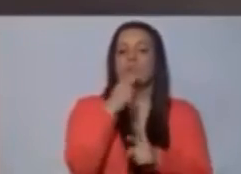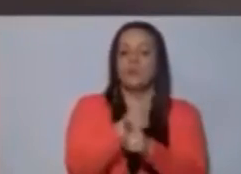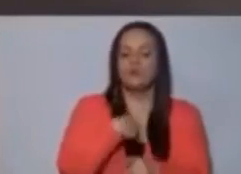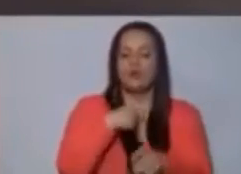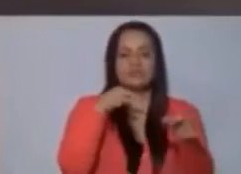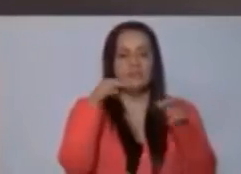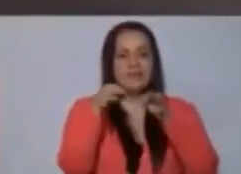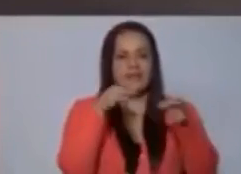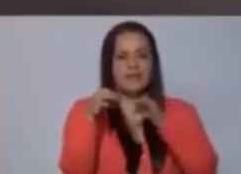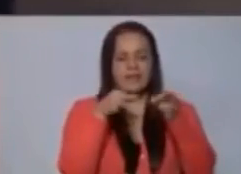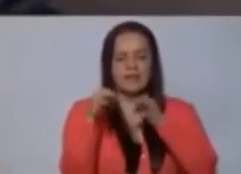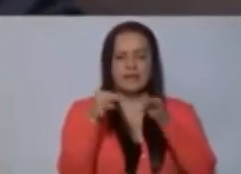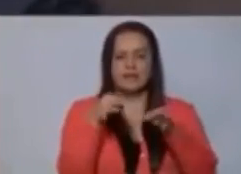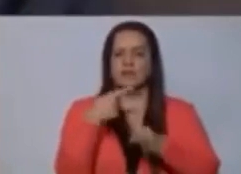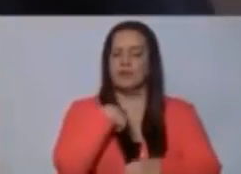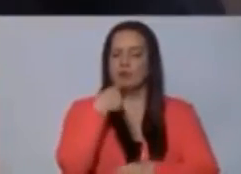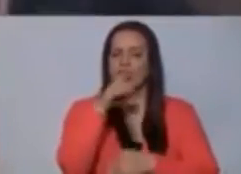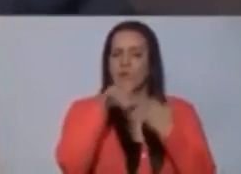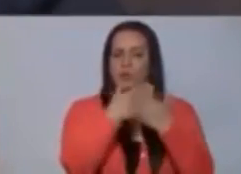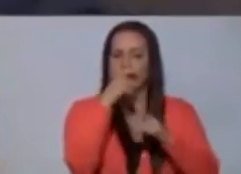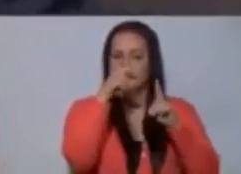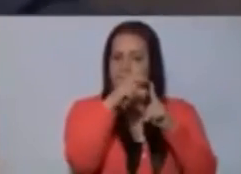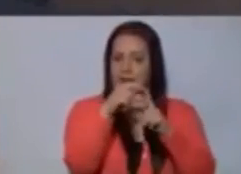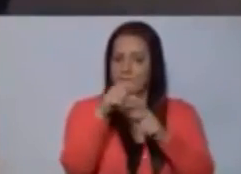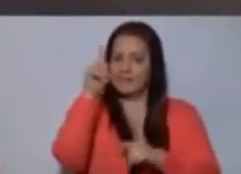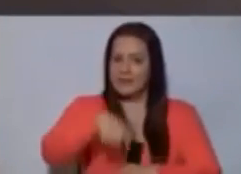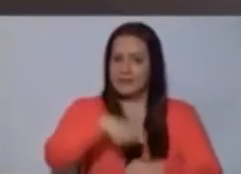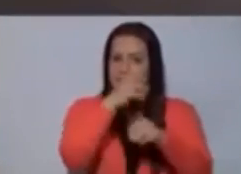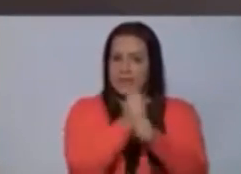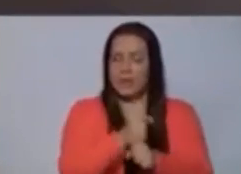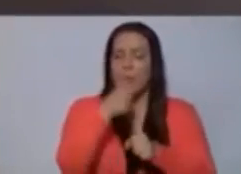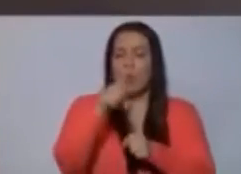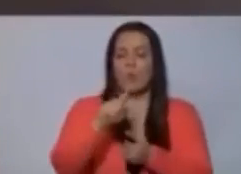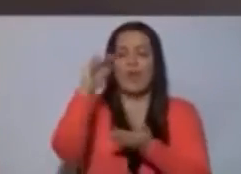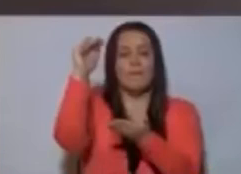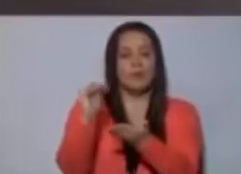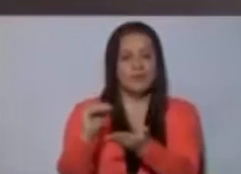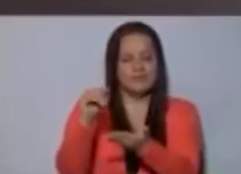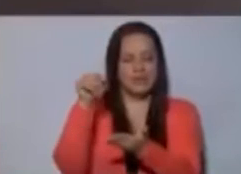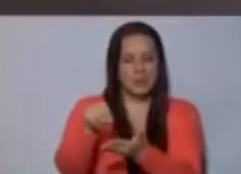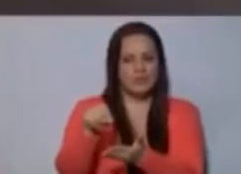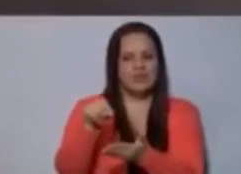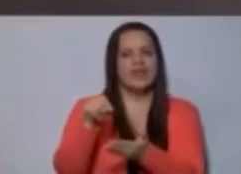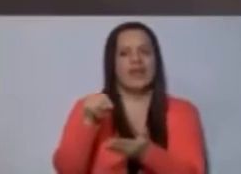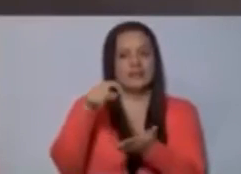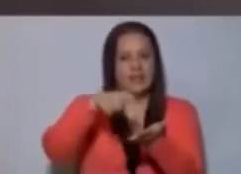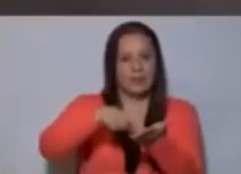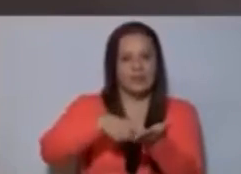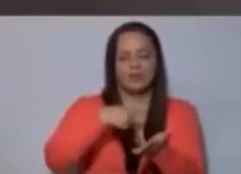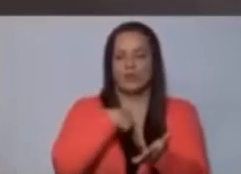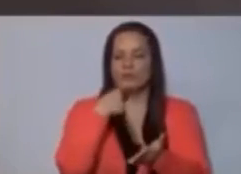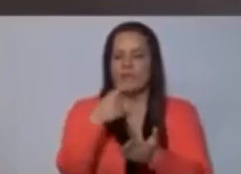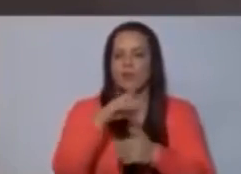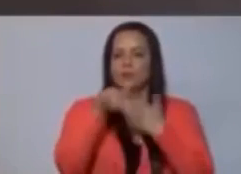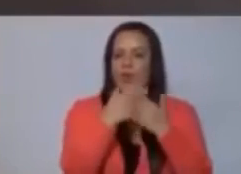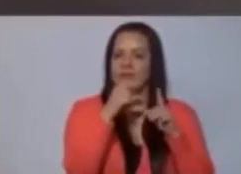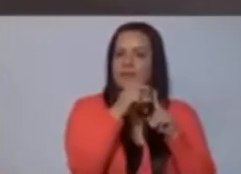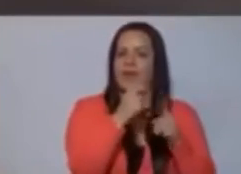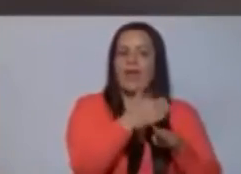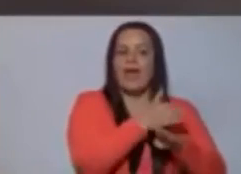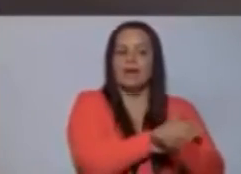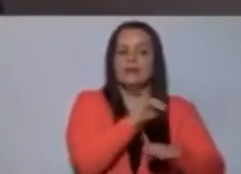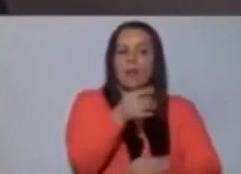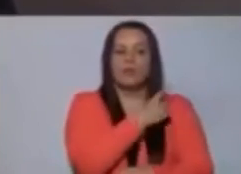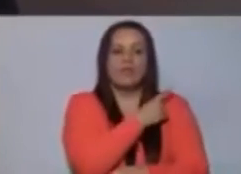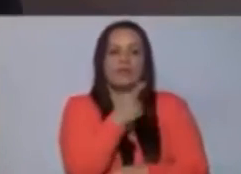expliqué y lo dije con todas las palabras. Lo que tiene que hacer es una amortización de la deuda y lo dije con todas las palabras antes de que la Junta Directiva